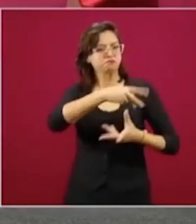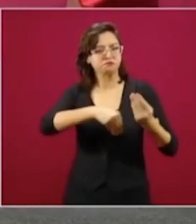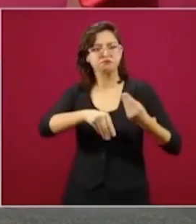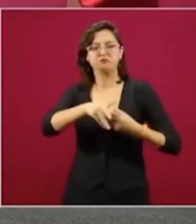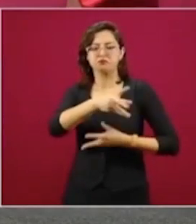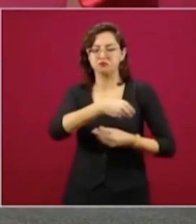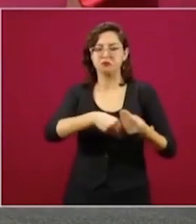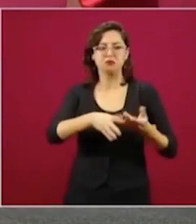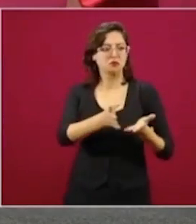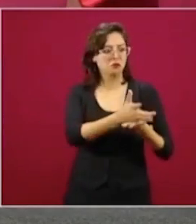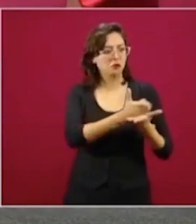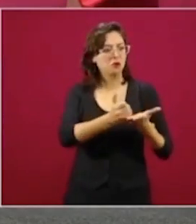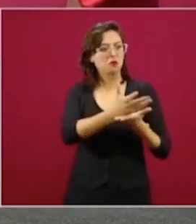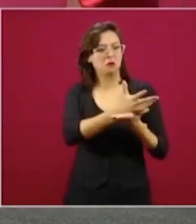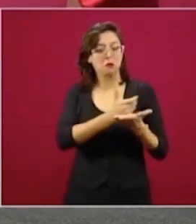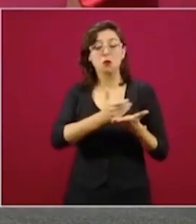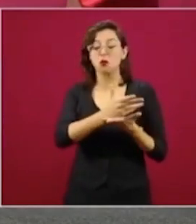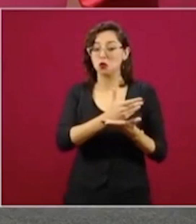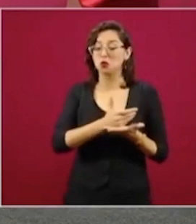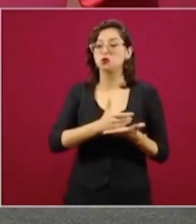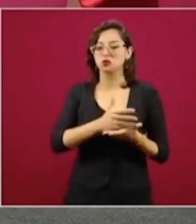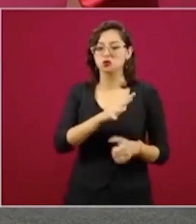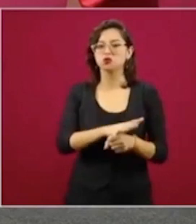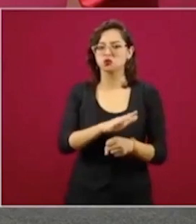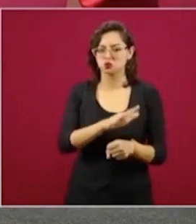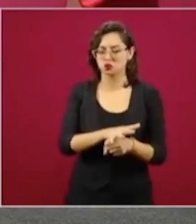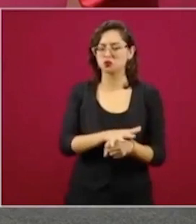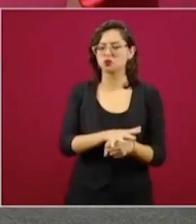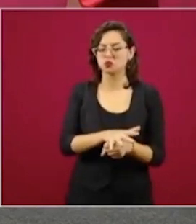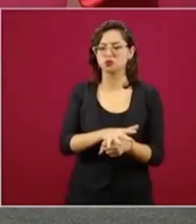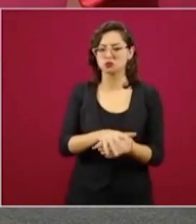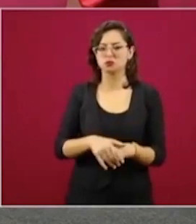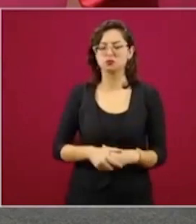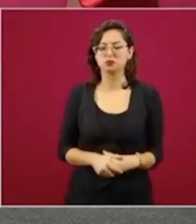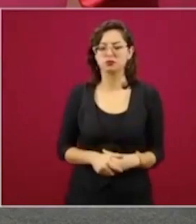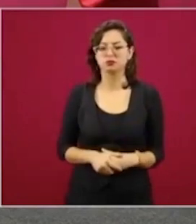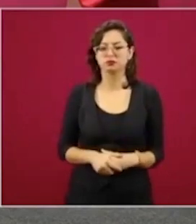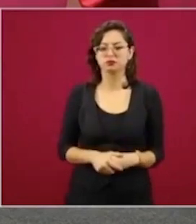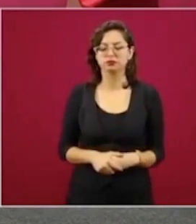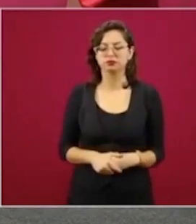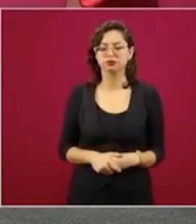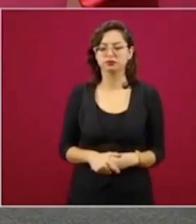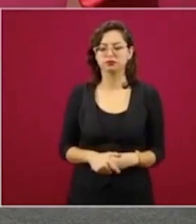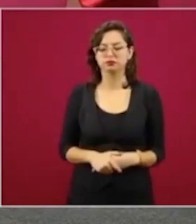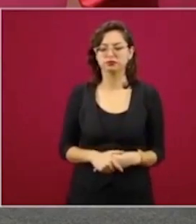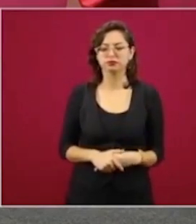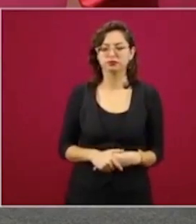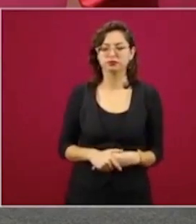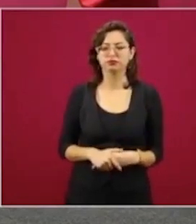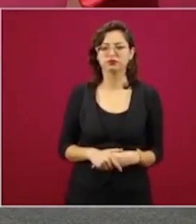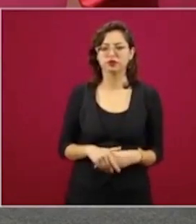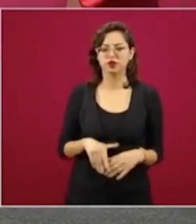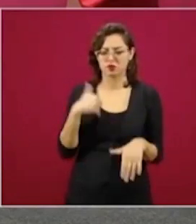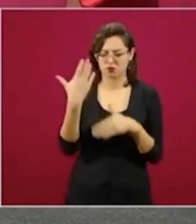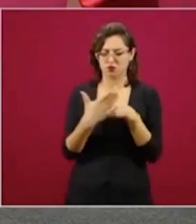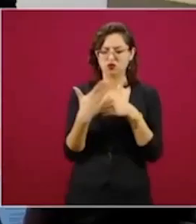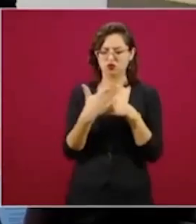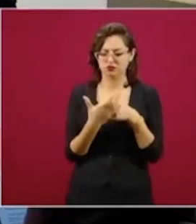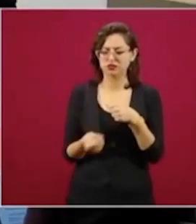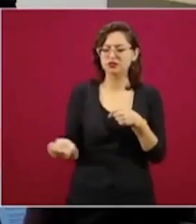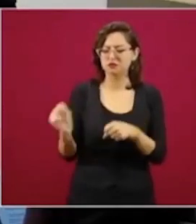buena cantidad, que les podemos informar pronto, la semana